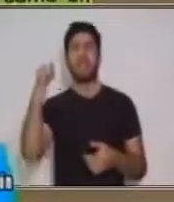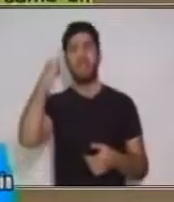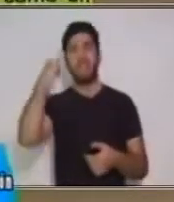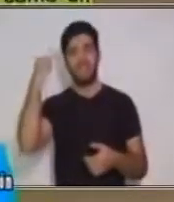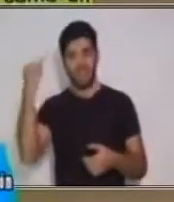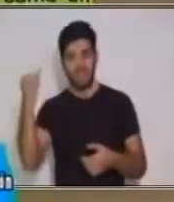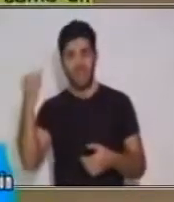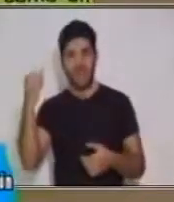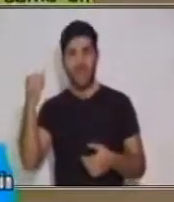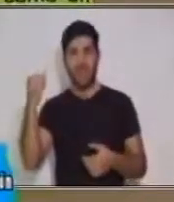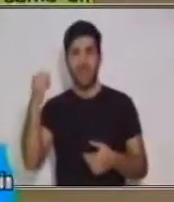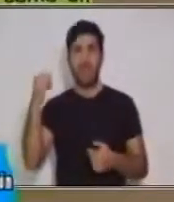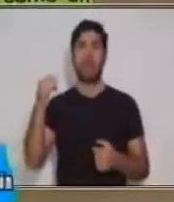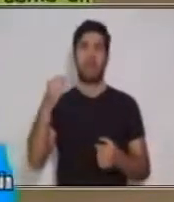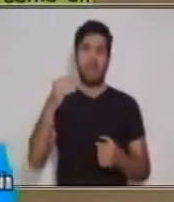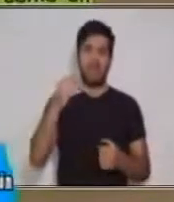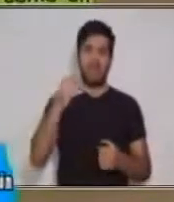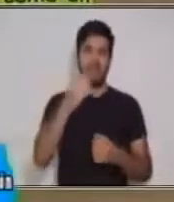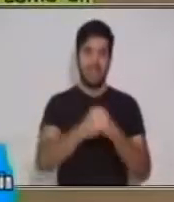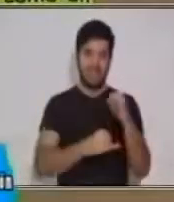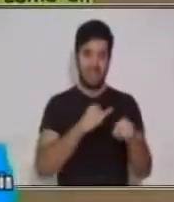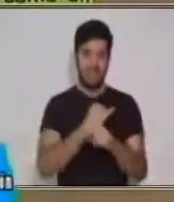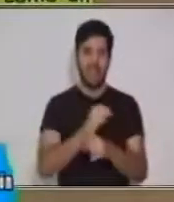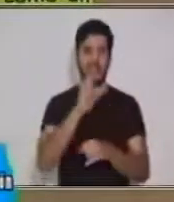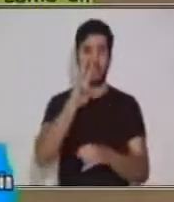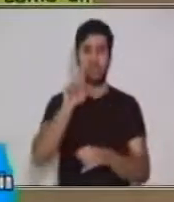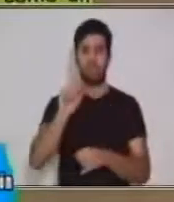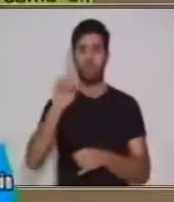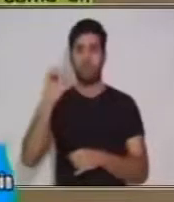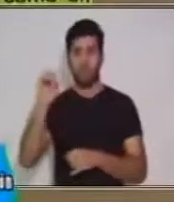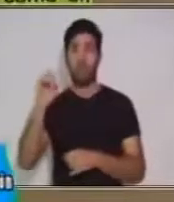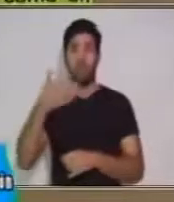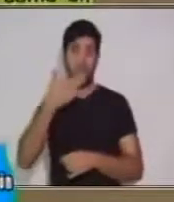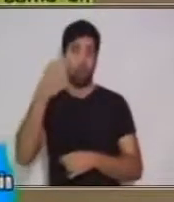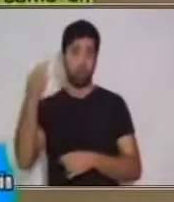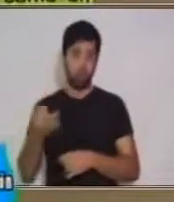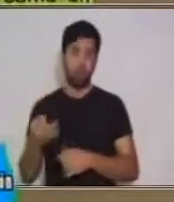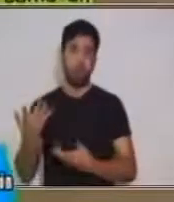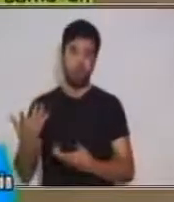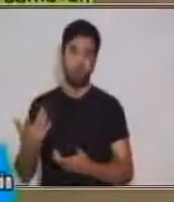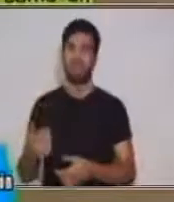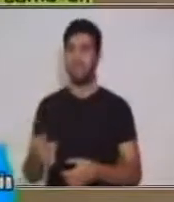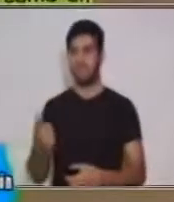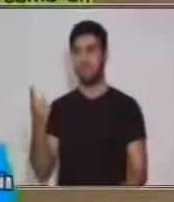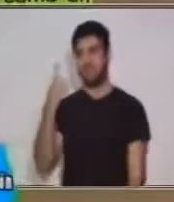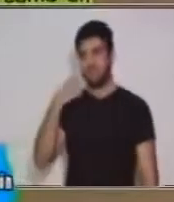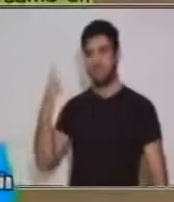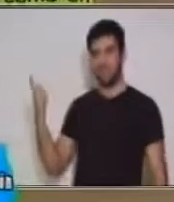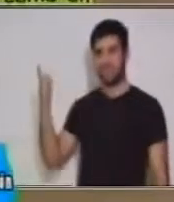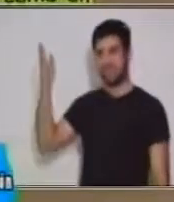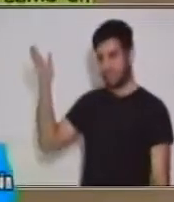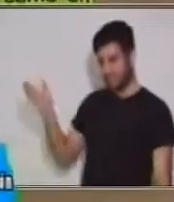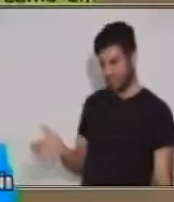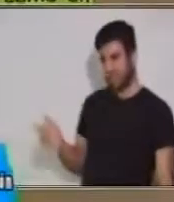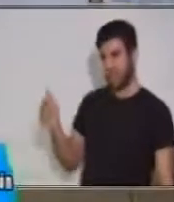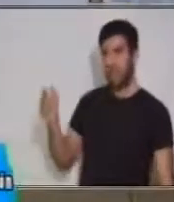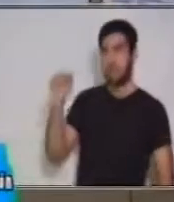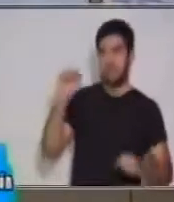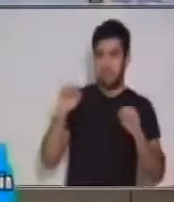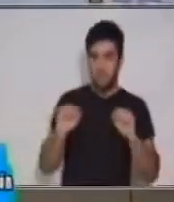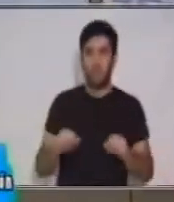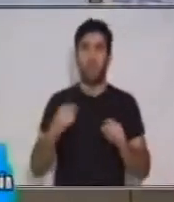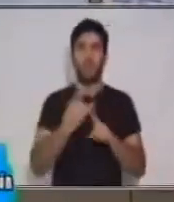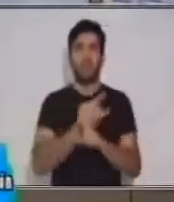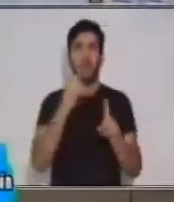de la web 3.0 es una realidad. Quiere decir que nosotros podemos hacer uso de estas palabras para